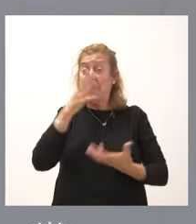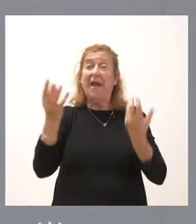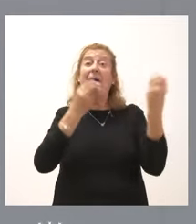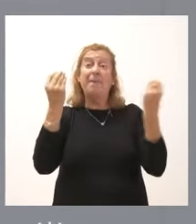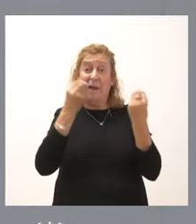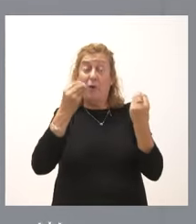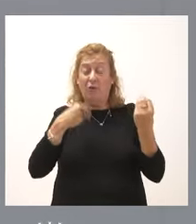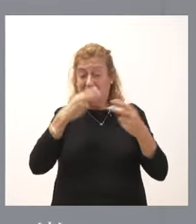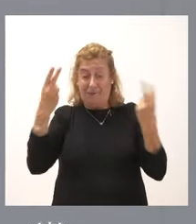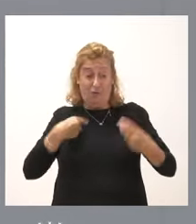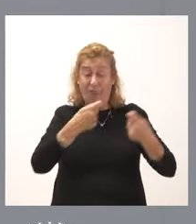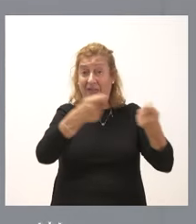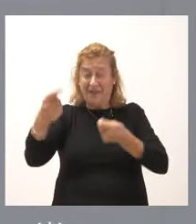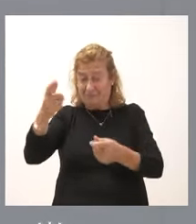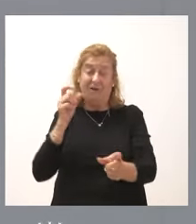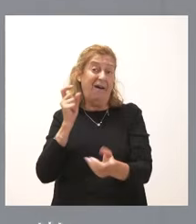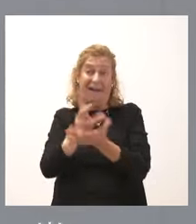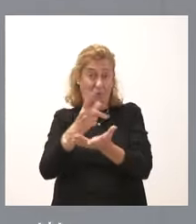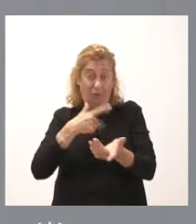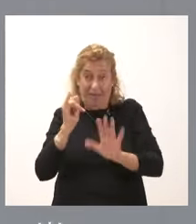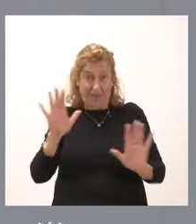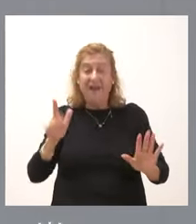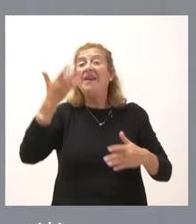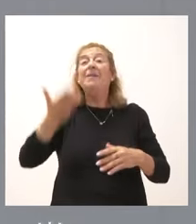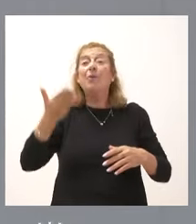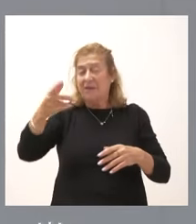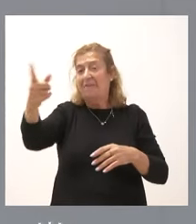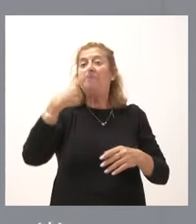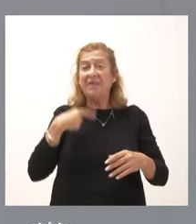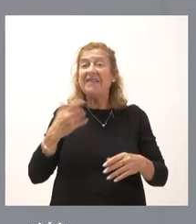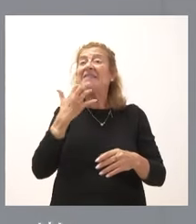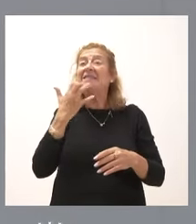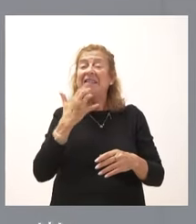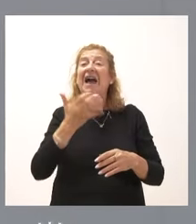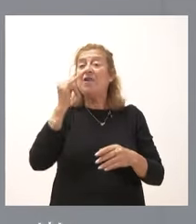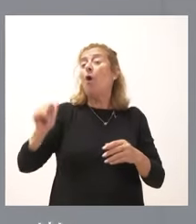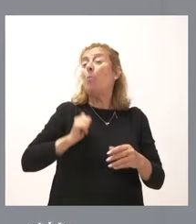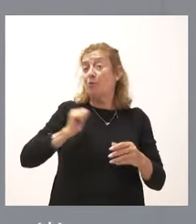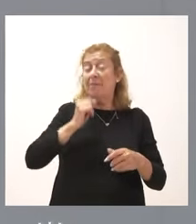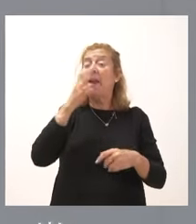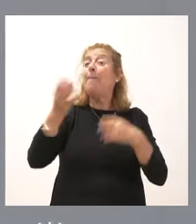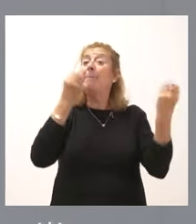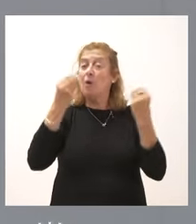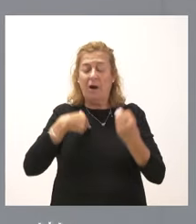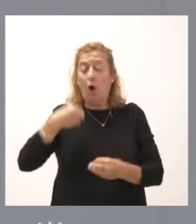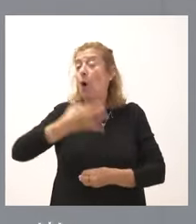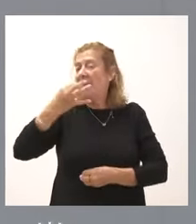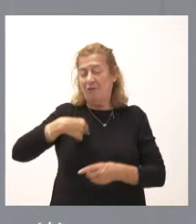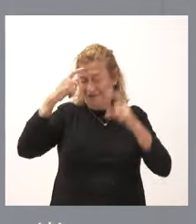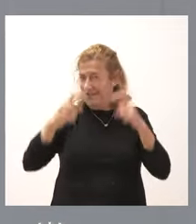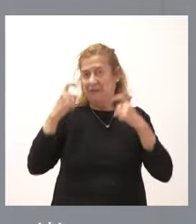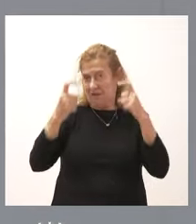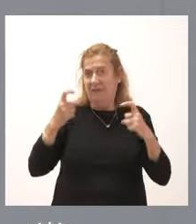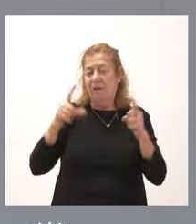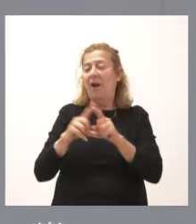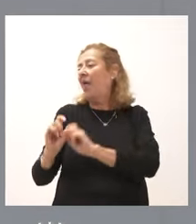públicos que los prestamos, ese es el reto que tenemos. Lo que sí que está claro es lo que usted plantea, que si hay oportunidades de mejorar, nuestra obligación es intentarlo y